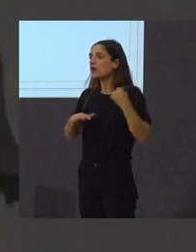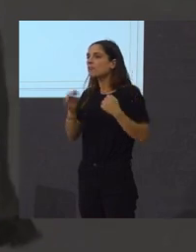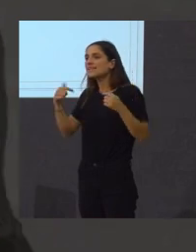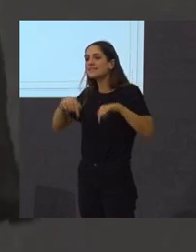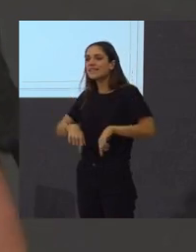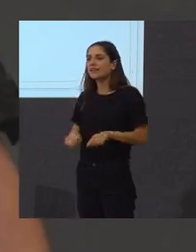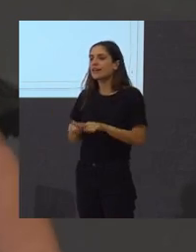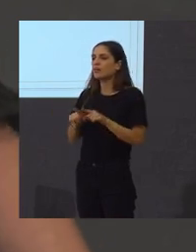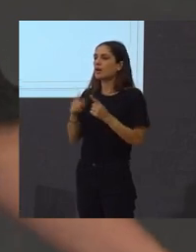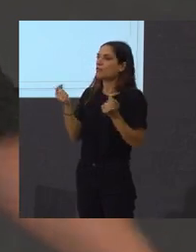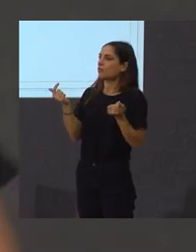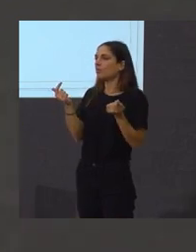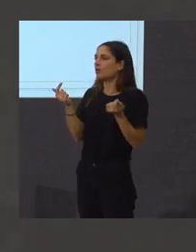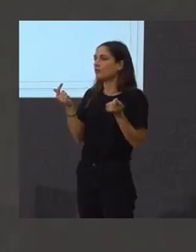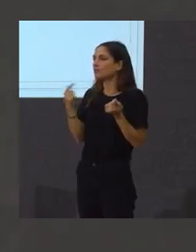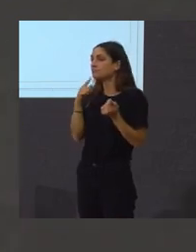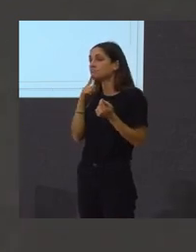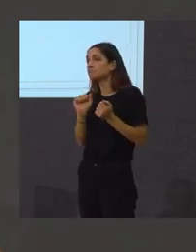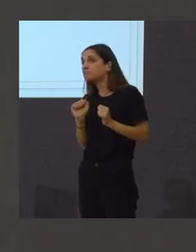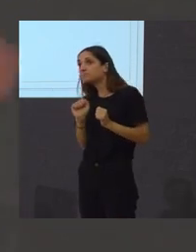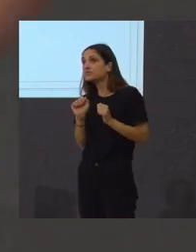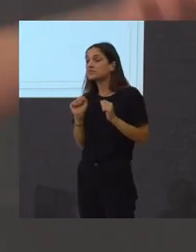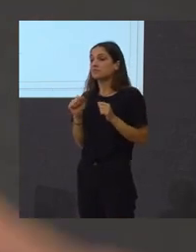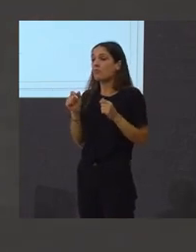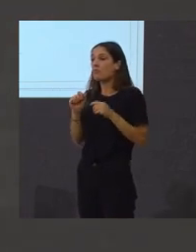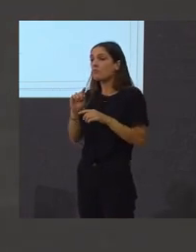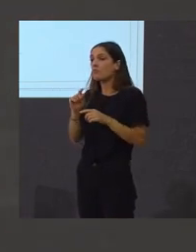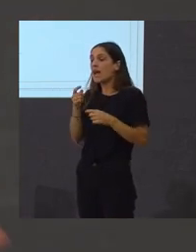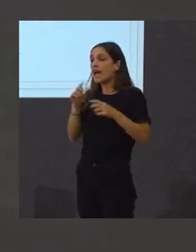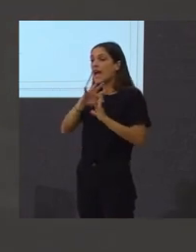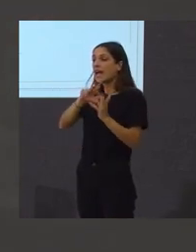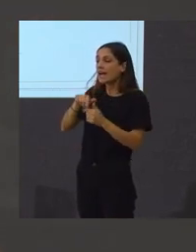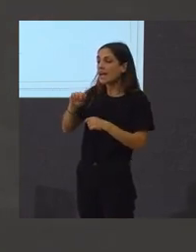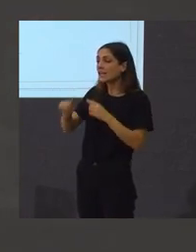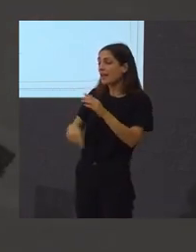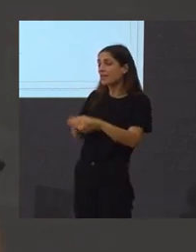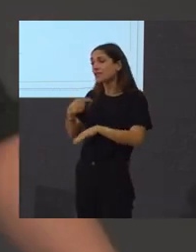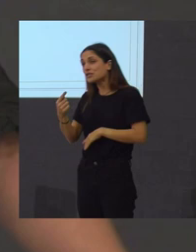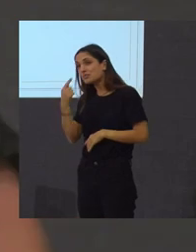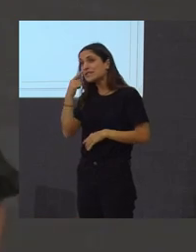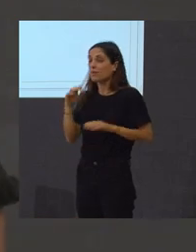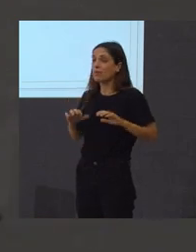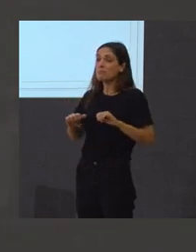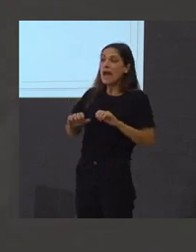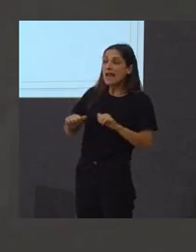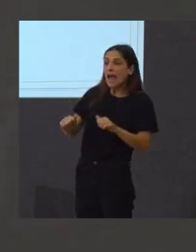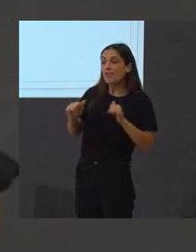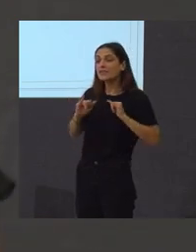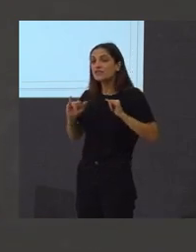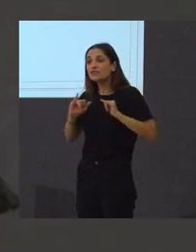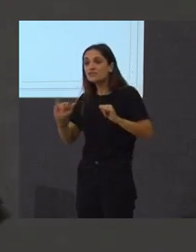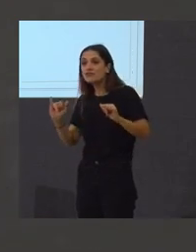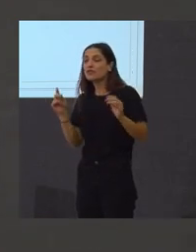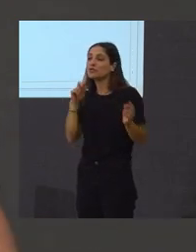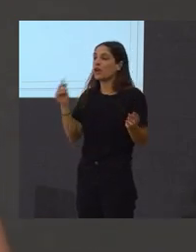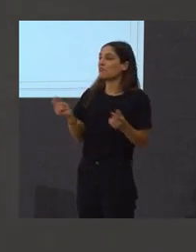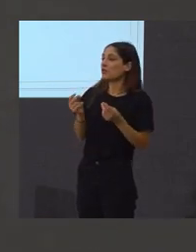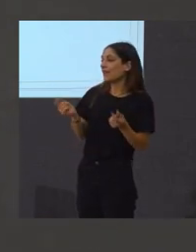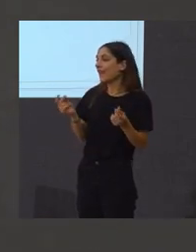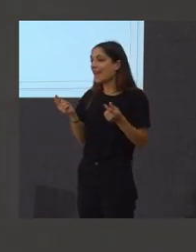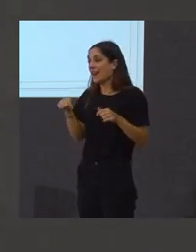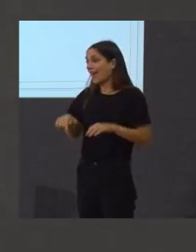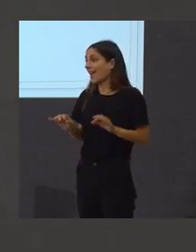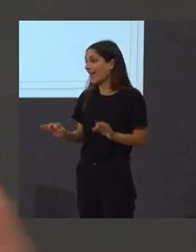estábamos, disfrutando en la posguerra de las empanadas, o viñe de Ribeiro e la muñeira, vale, así. Entón,